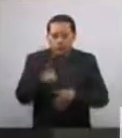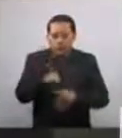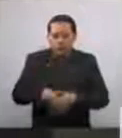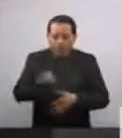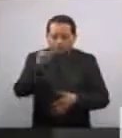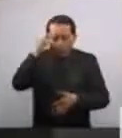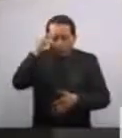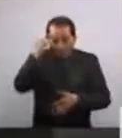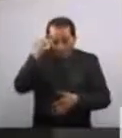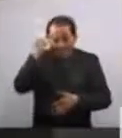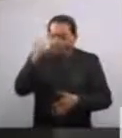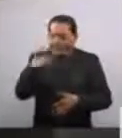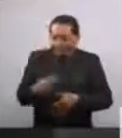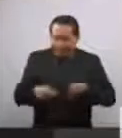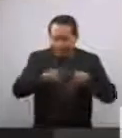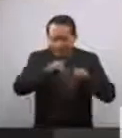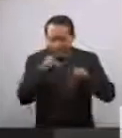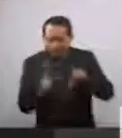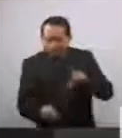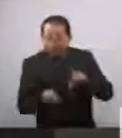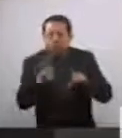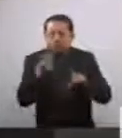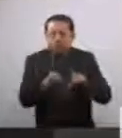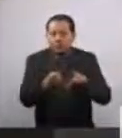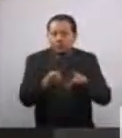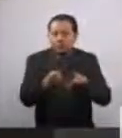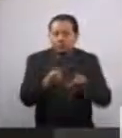pueblos indígenas de nuestro país. Es cuanto, Presidenta.